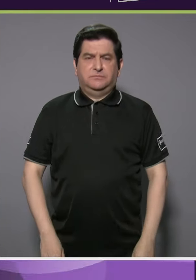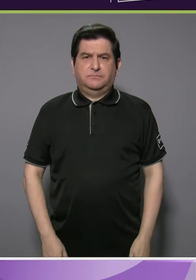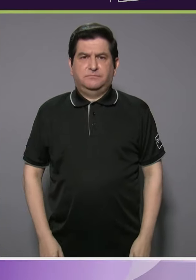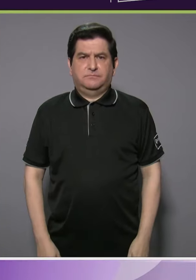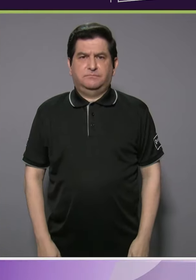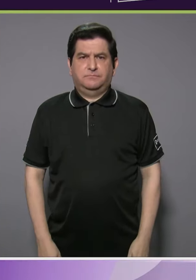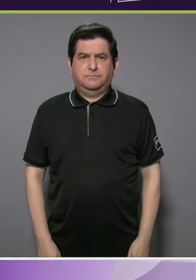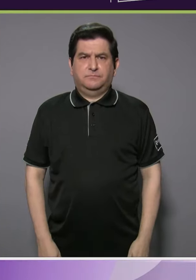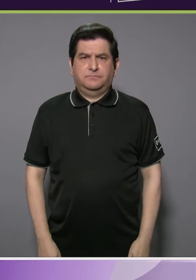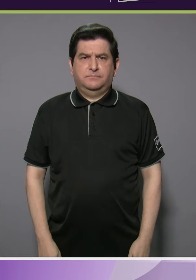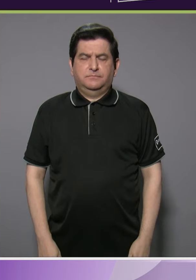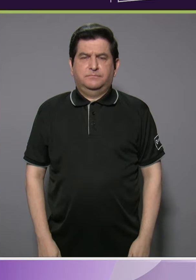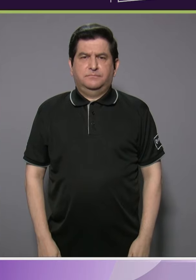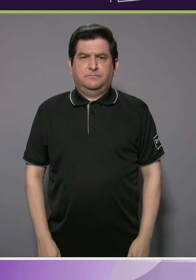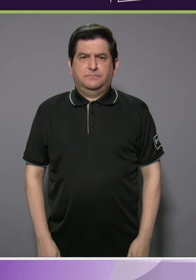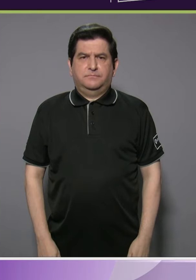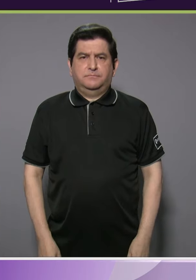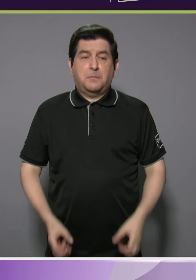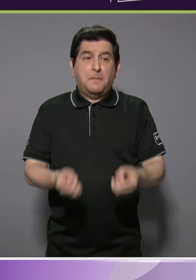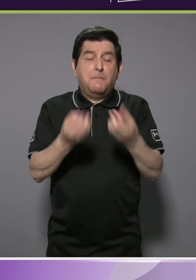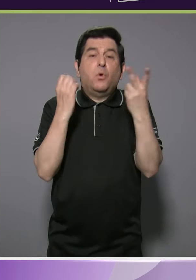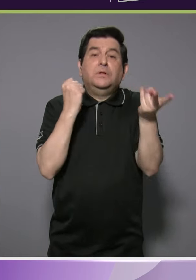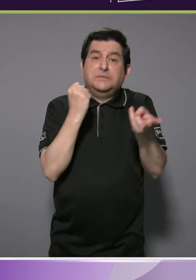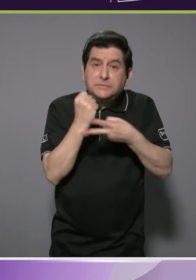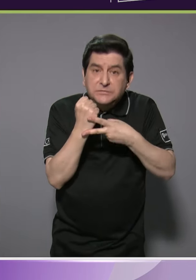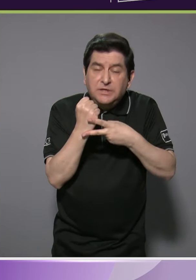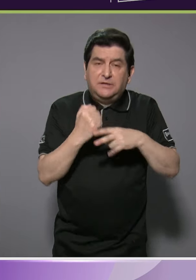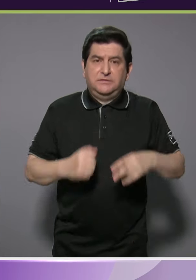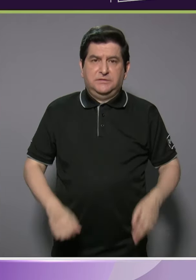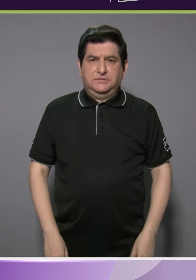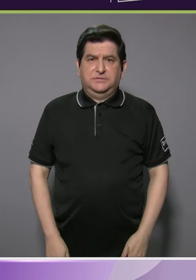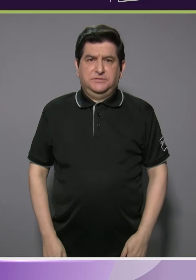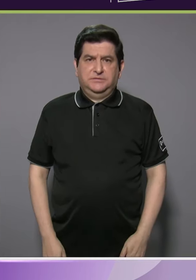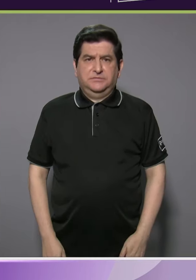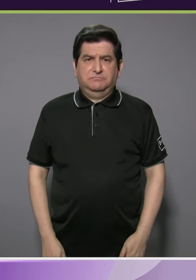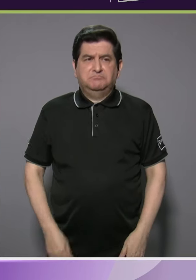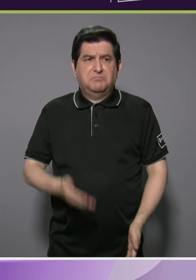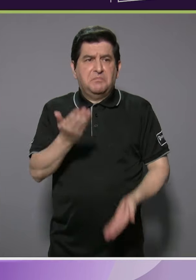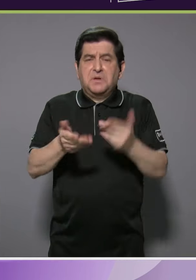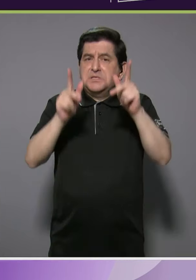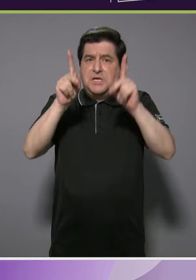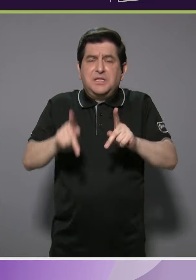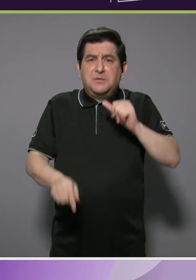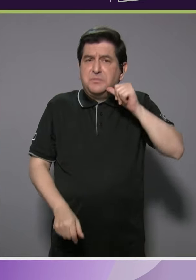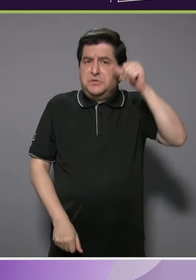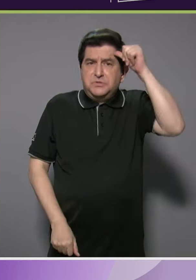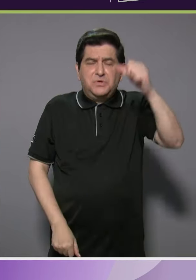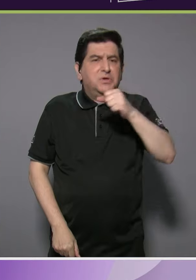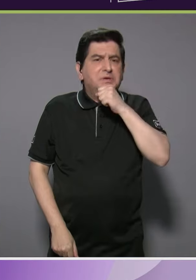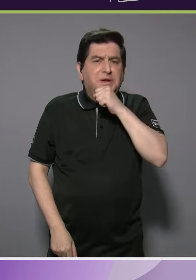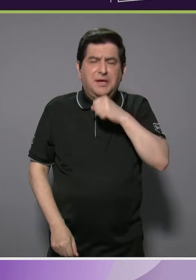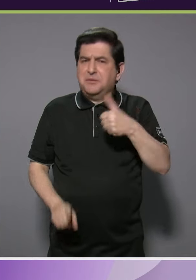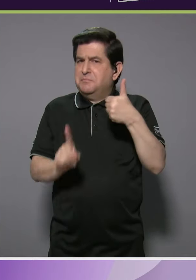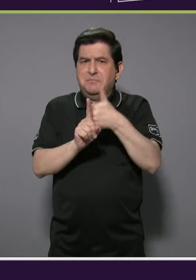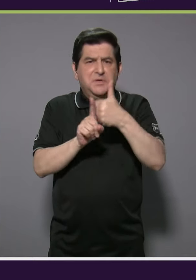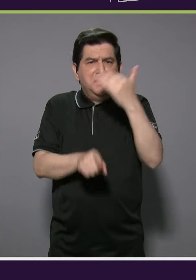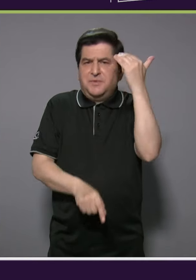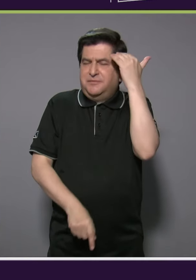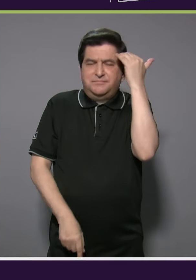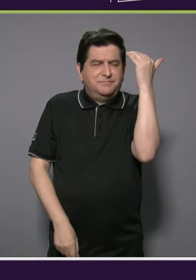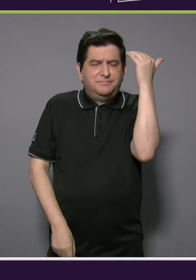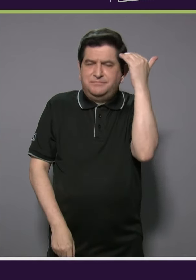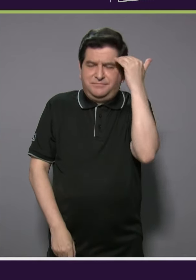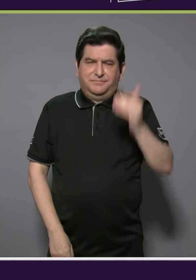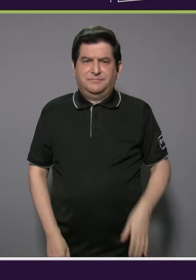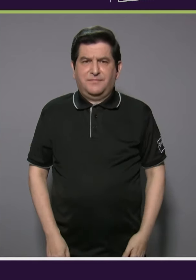Tanto es así que muchas veces ni siquiera la persona adulta mayor tiene conciencia